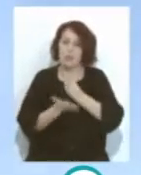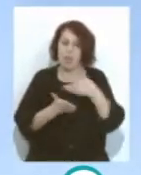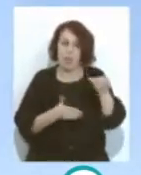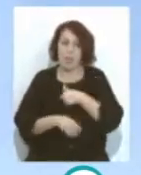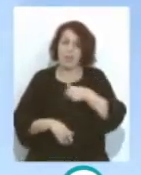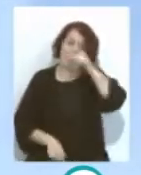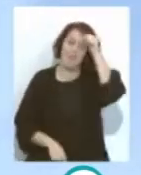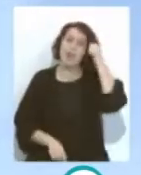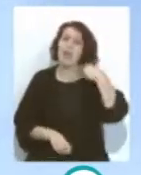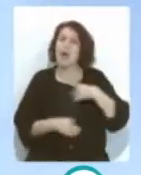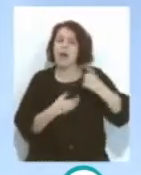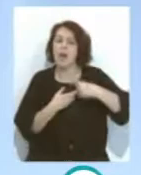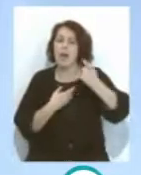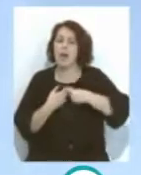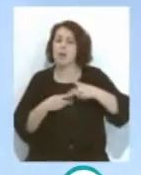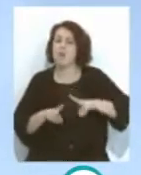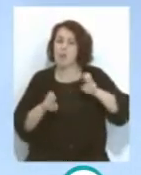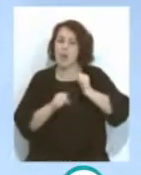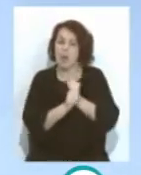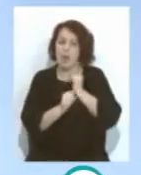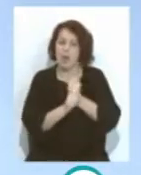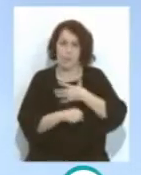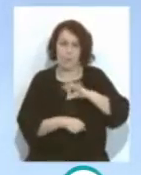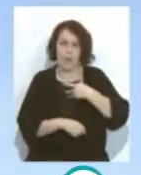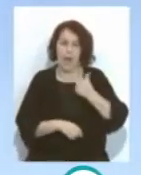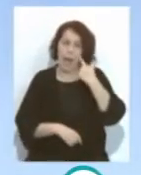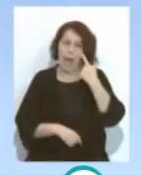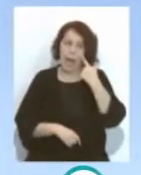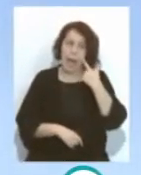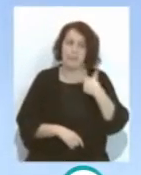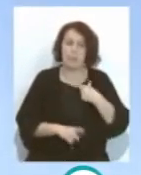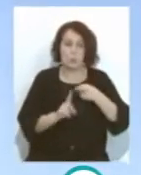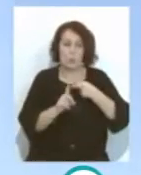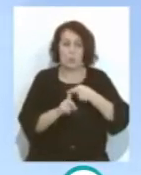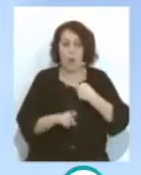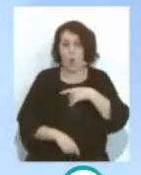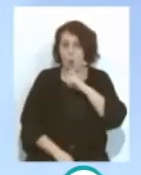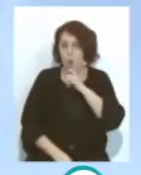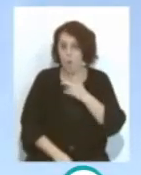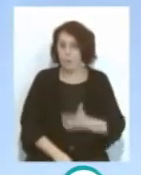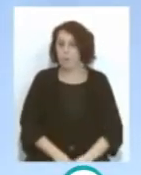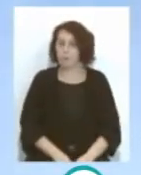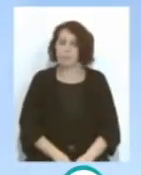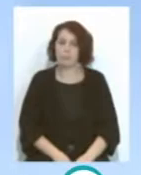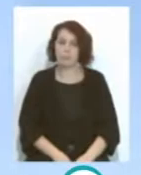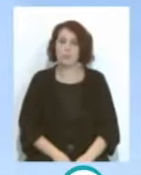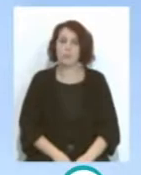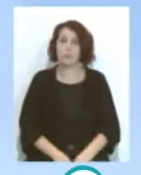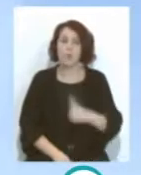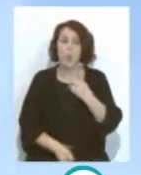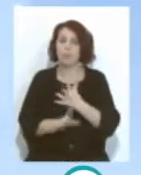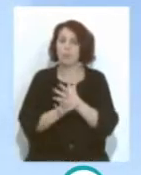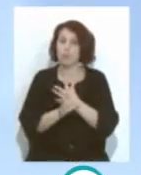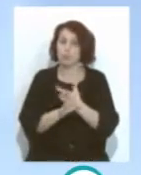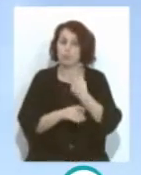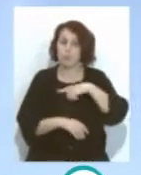nuevas Incorporaciones Y ver de qué manera Le pueden servir De variantes Durante el desarrollo De la apuesta De los partidos Y un jugador